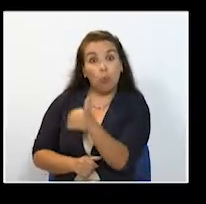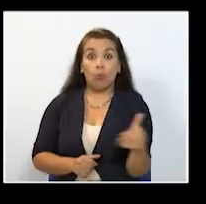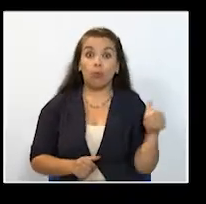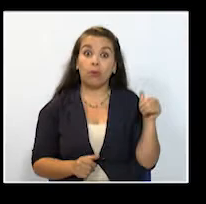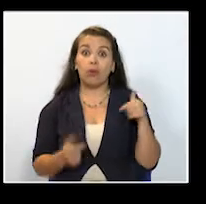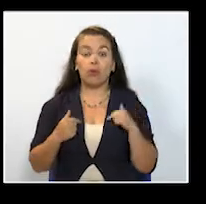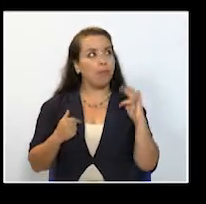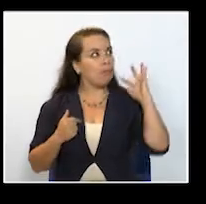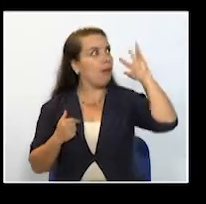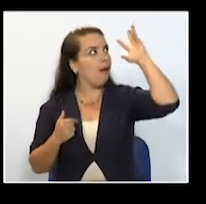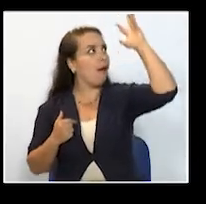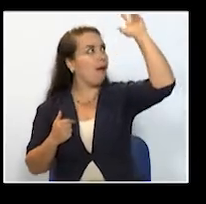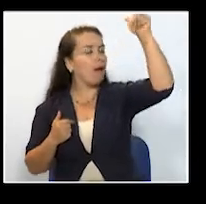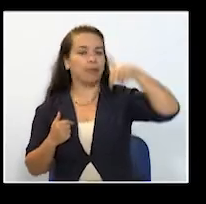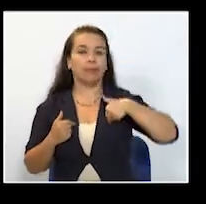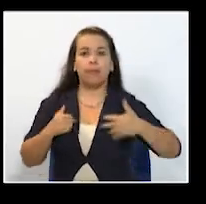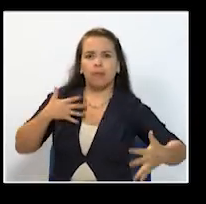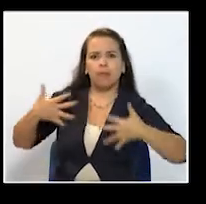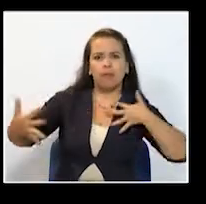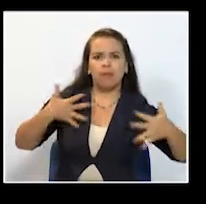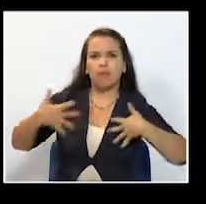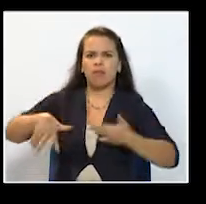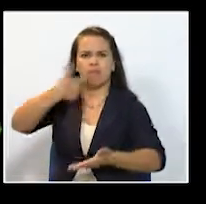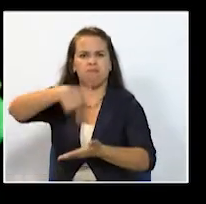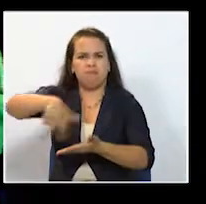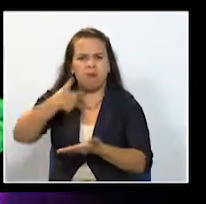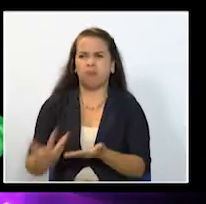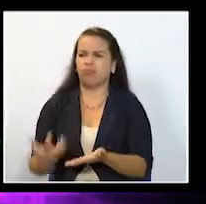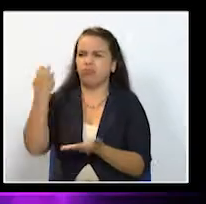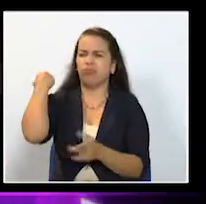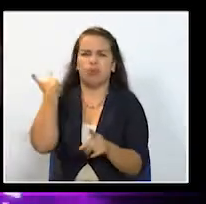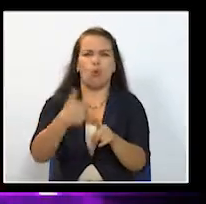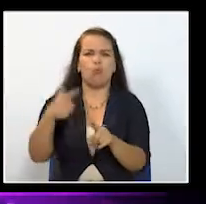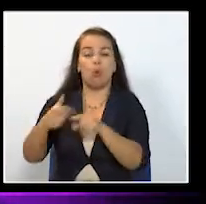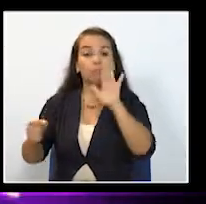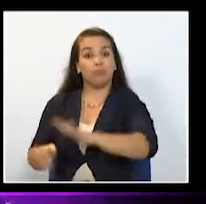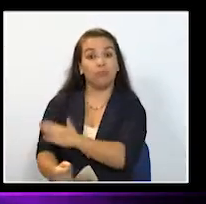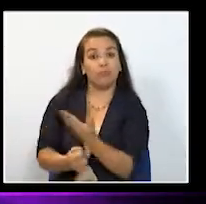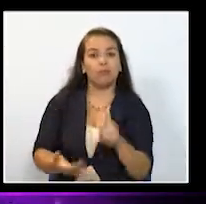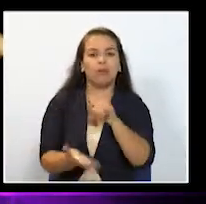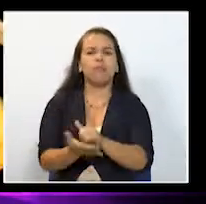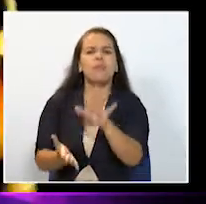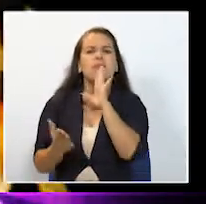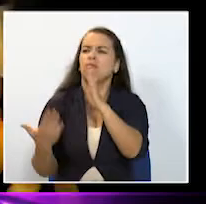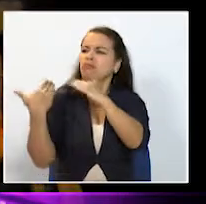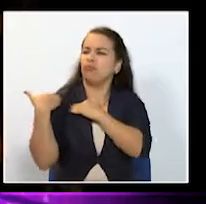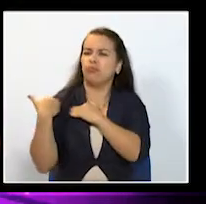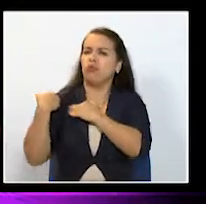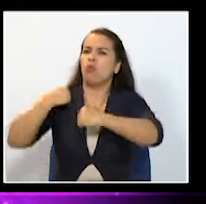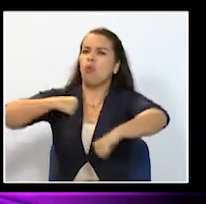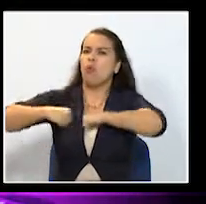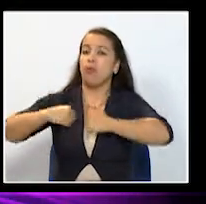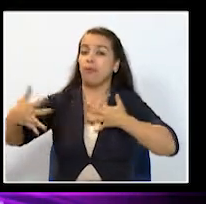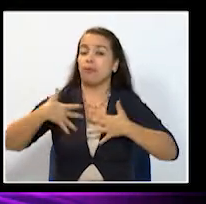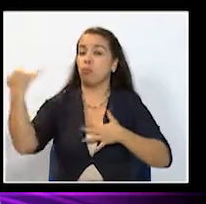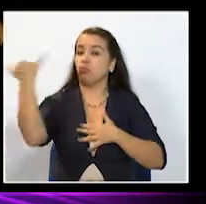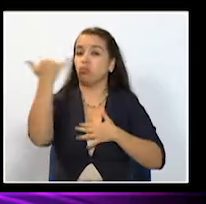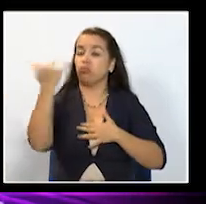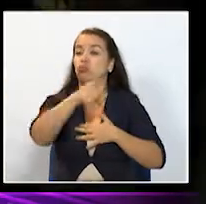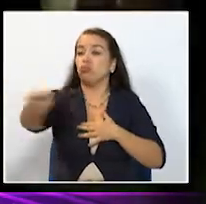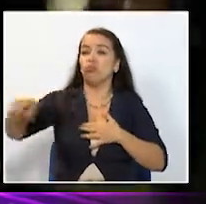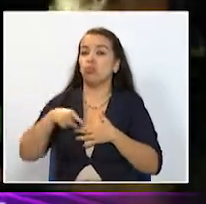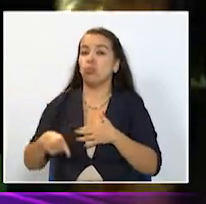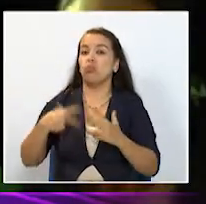El evento que reúne teatro danza contemporánea y música es organizado por el Teatro Azul y llega a su edición